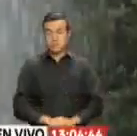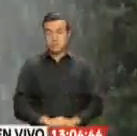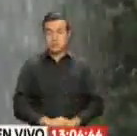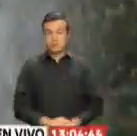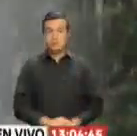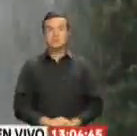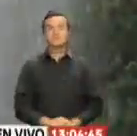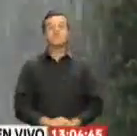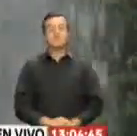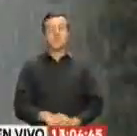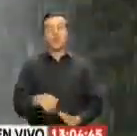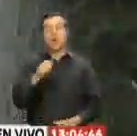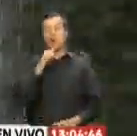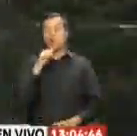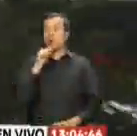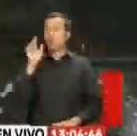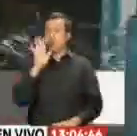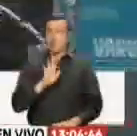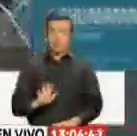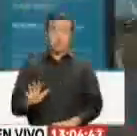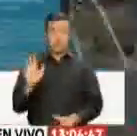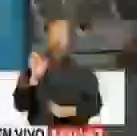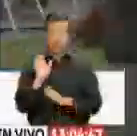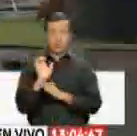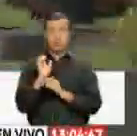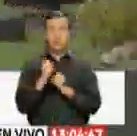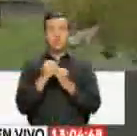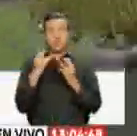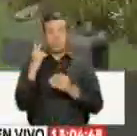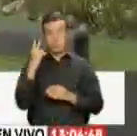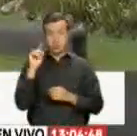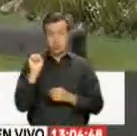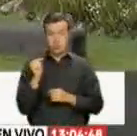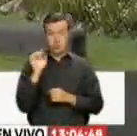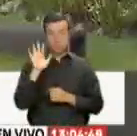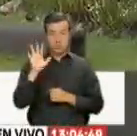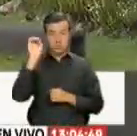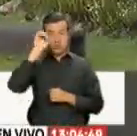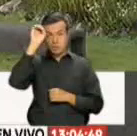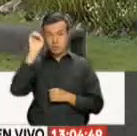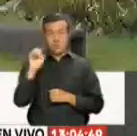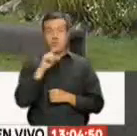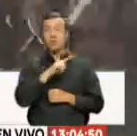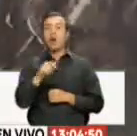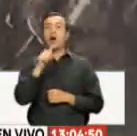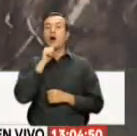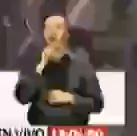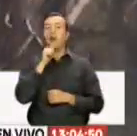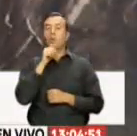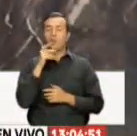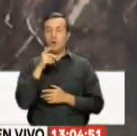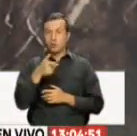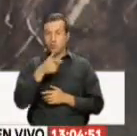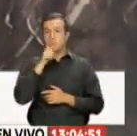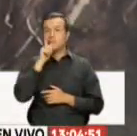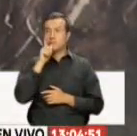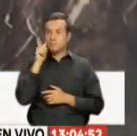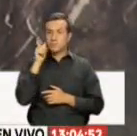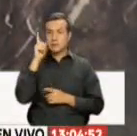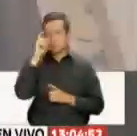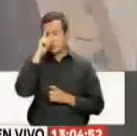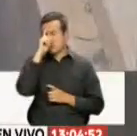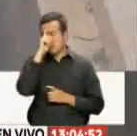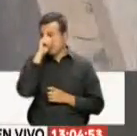Del total de agua que tiene el planeta Tierra, tan solo el 2.5% es agua dulce. Esto limita de forma